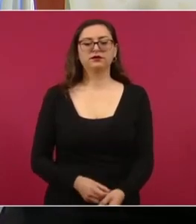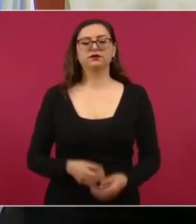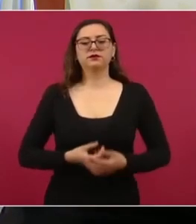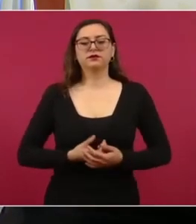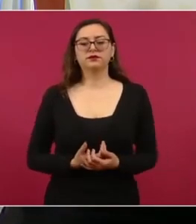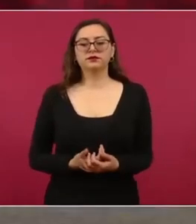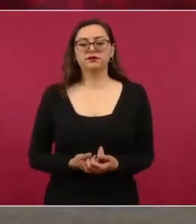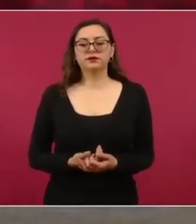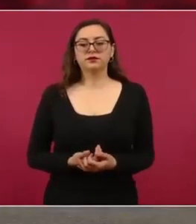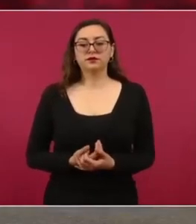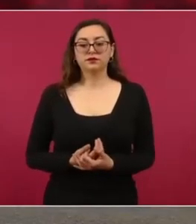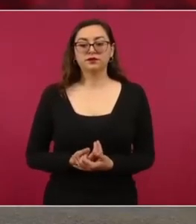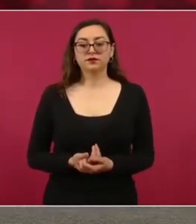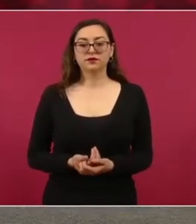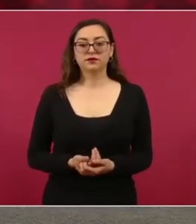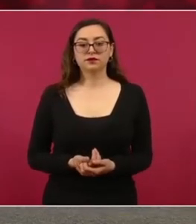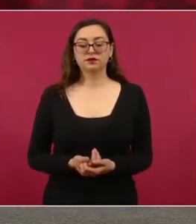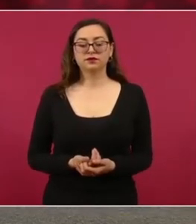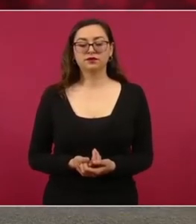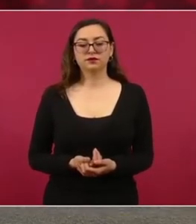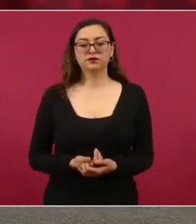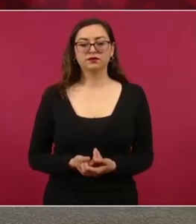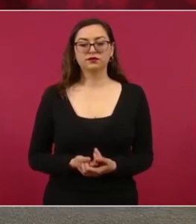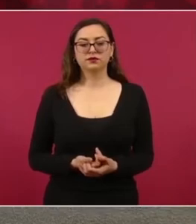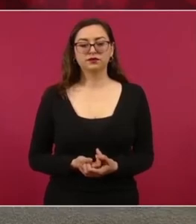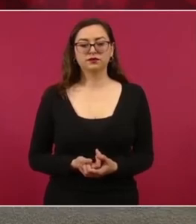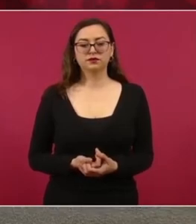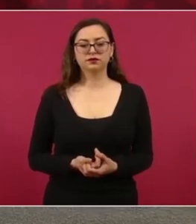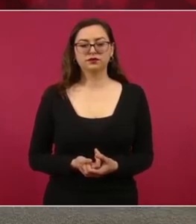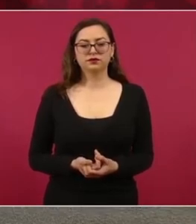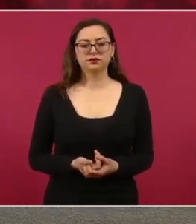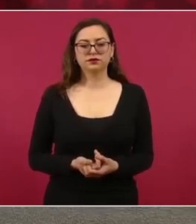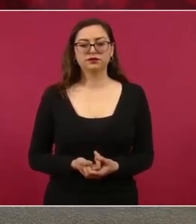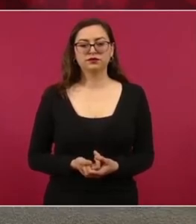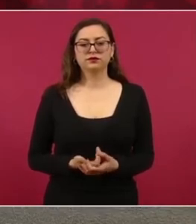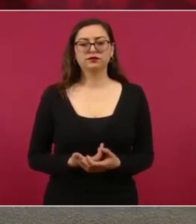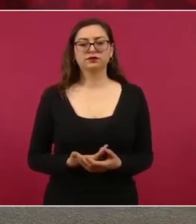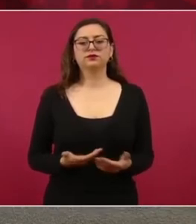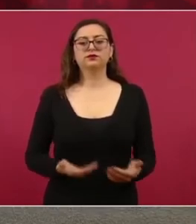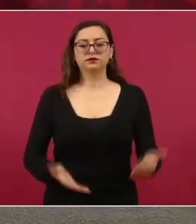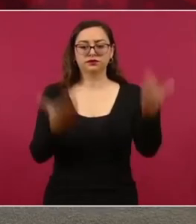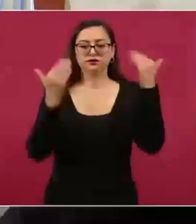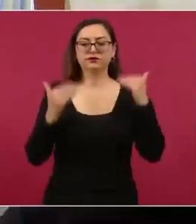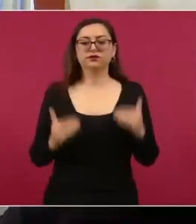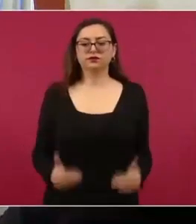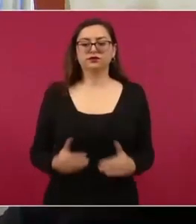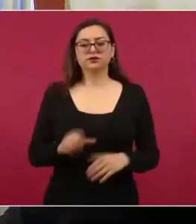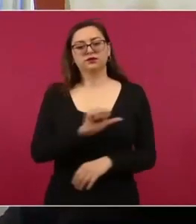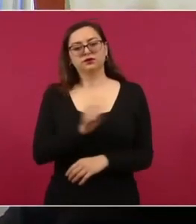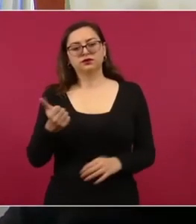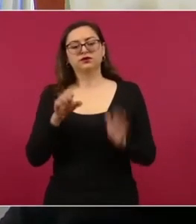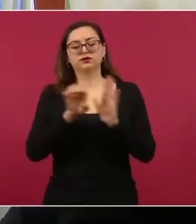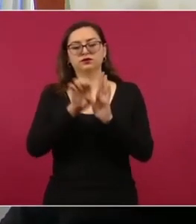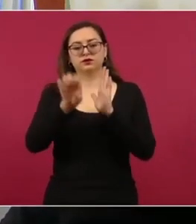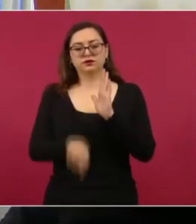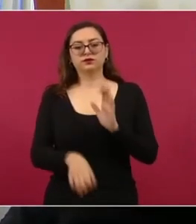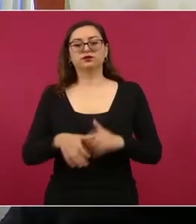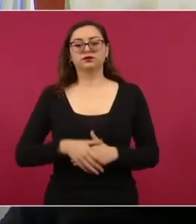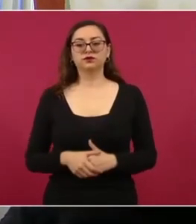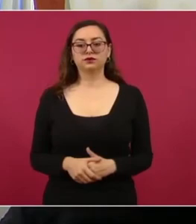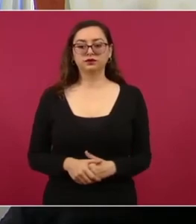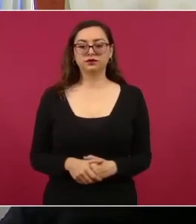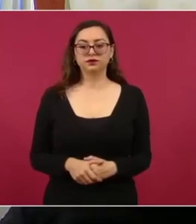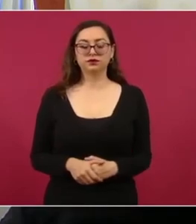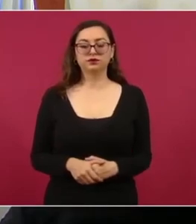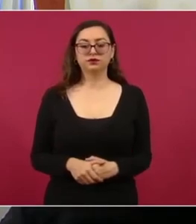del portal Elefante Blanco. Pasaré a otro ejemplo, otro ejemplo de